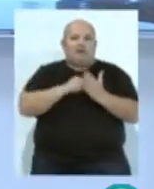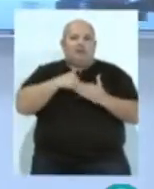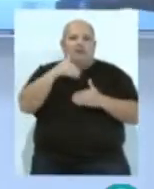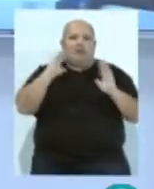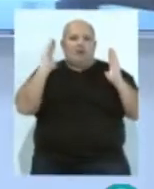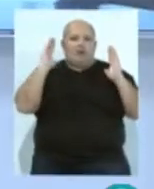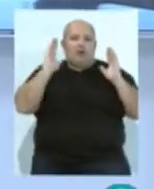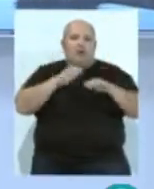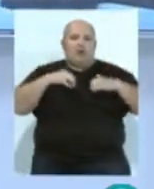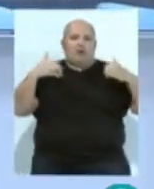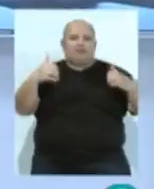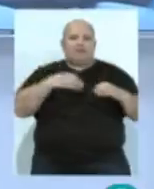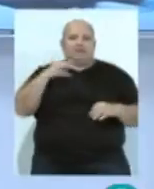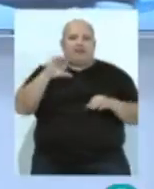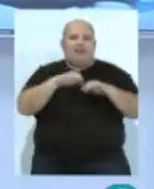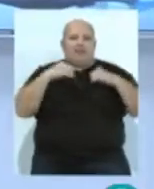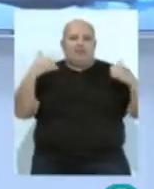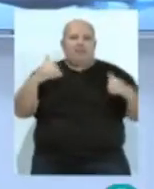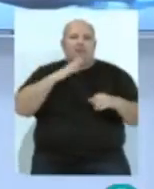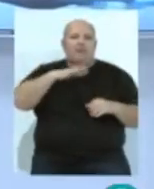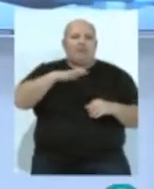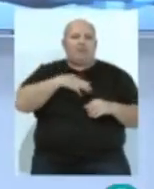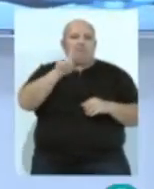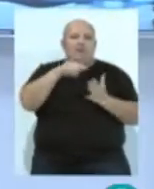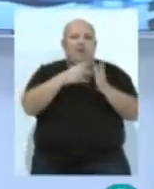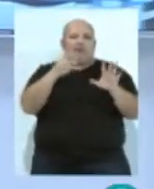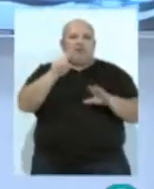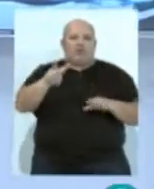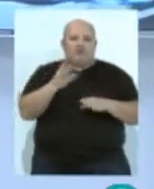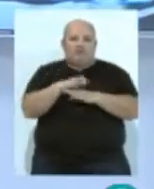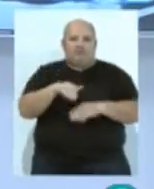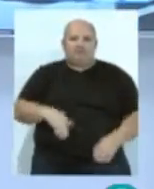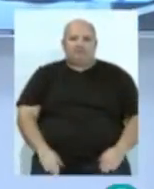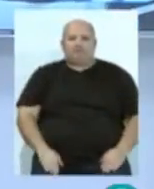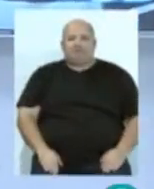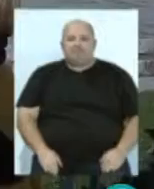al Congreso y al Senado en la capital frente al Monumento de la Constitución de 1812.